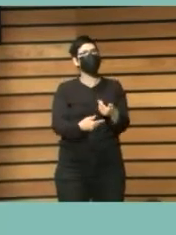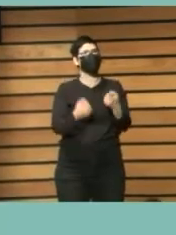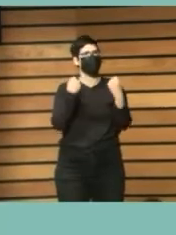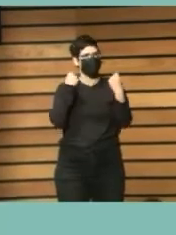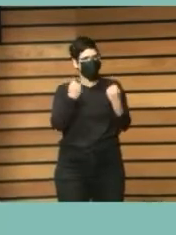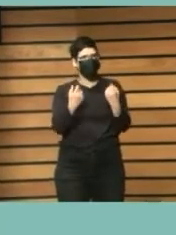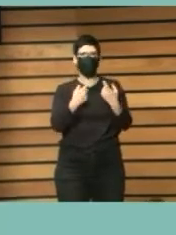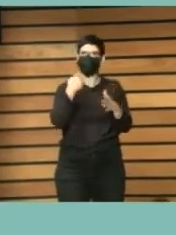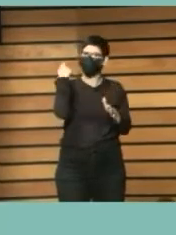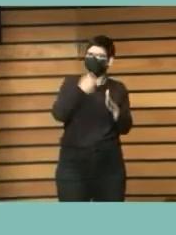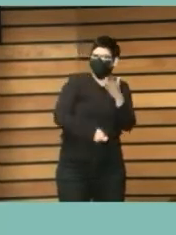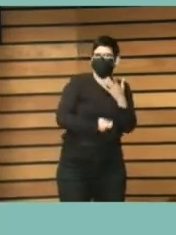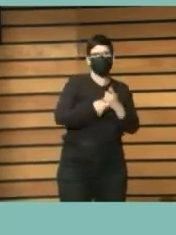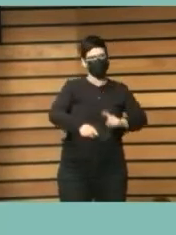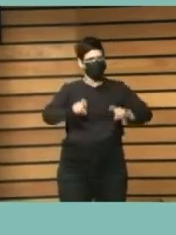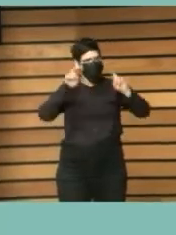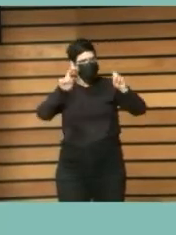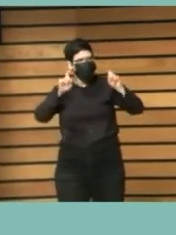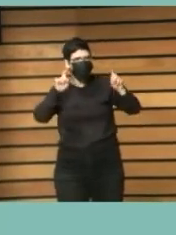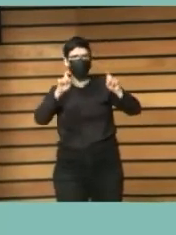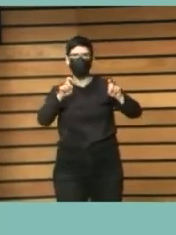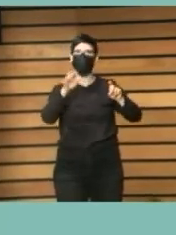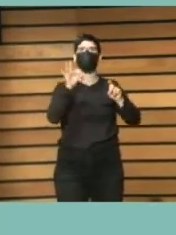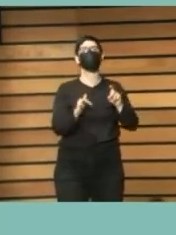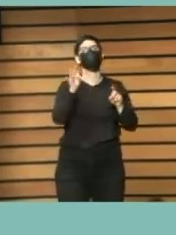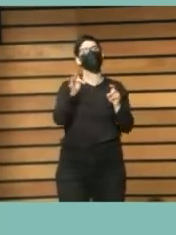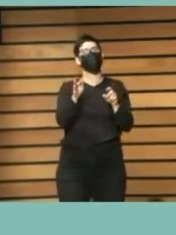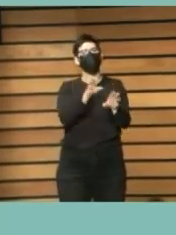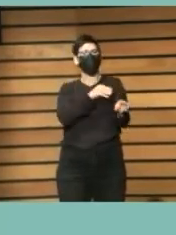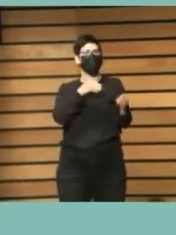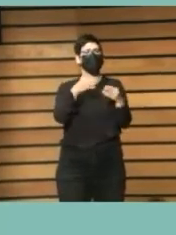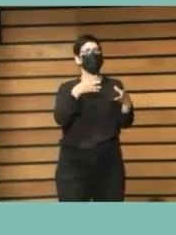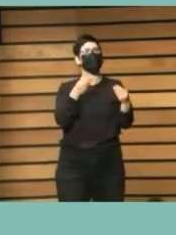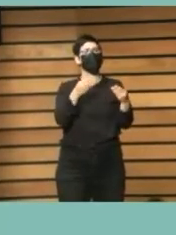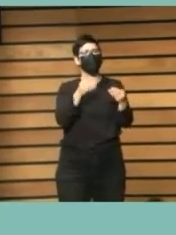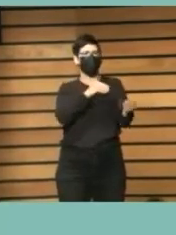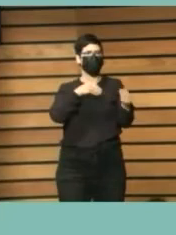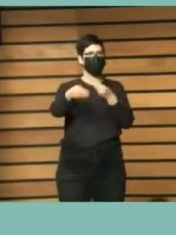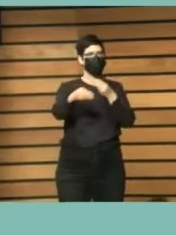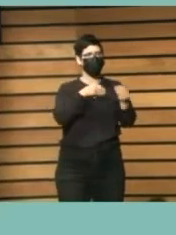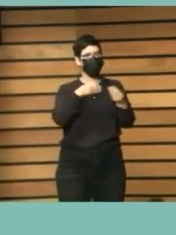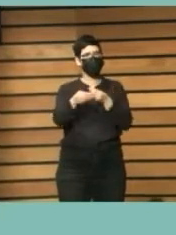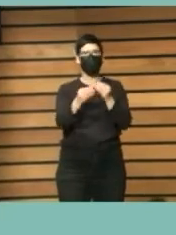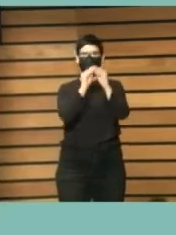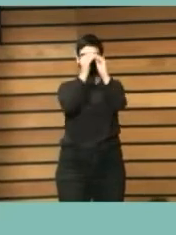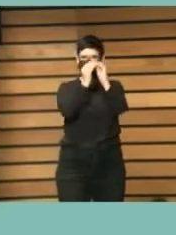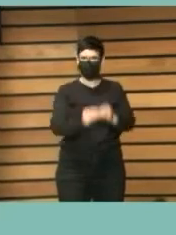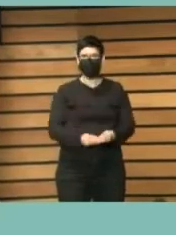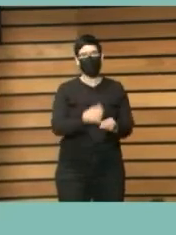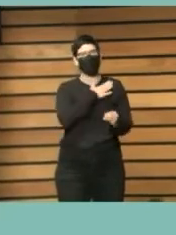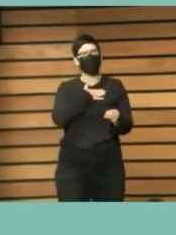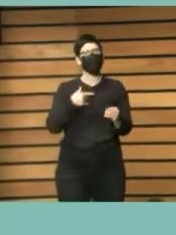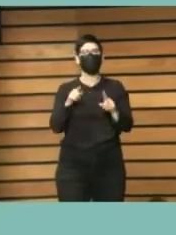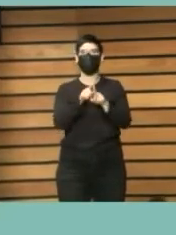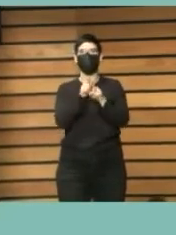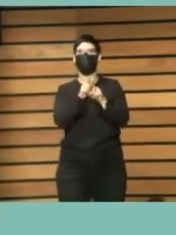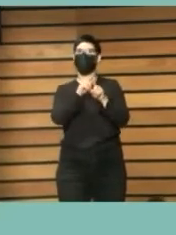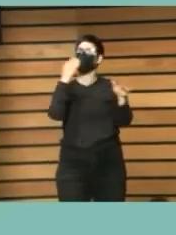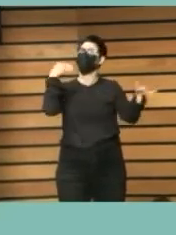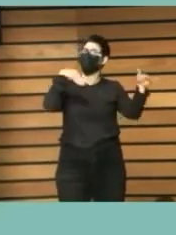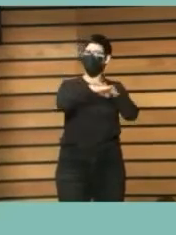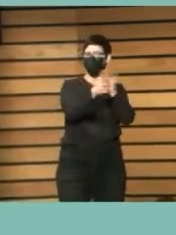y también de elaboración de material queríamos que se quedara un poco ahí disponible a largo plazo un manual que luego